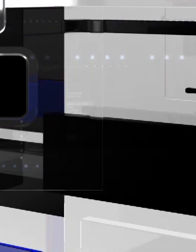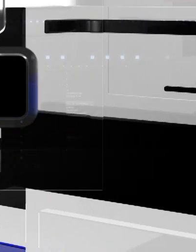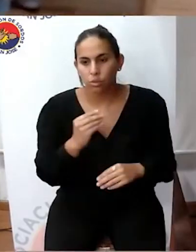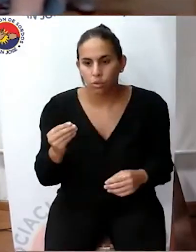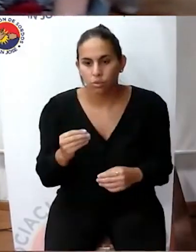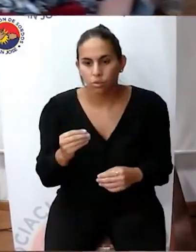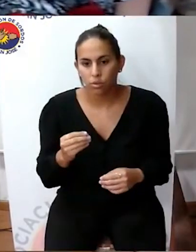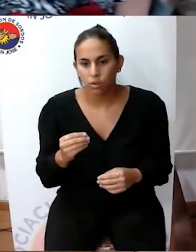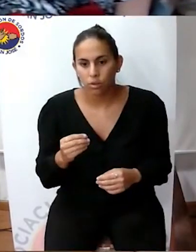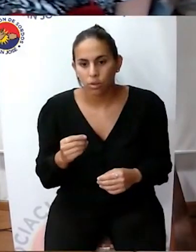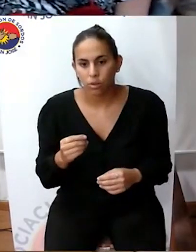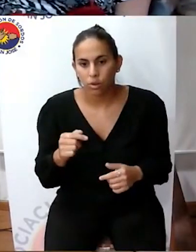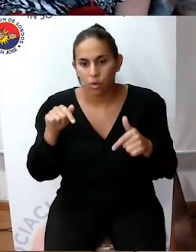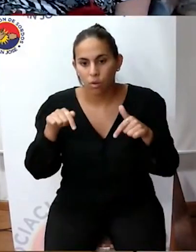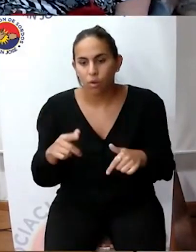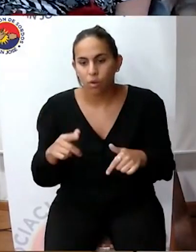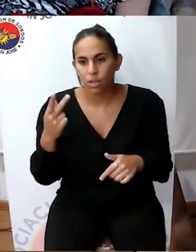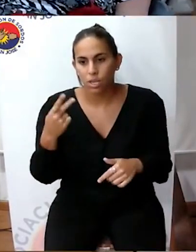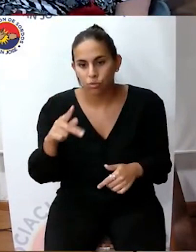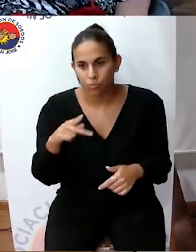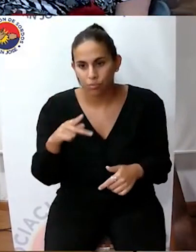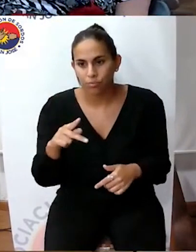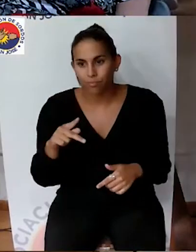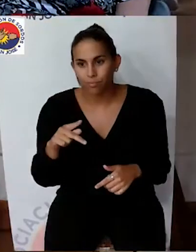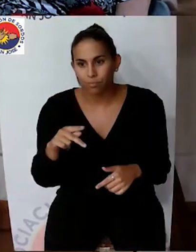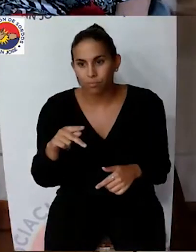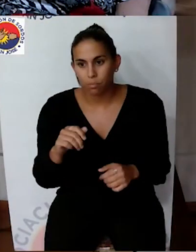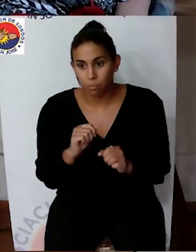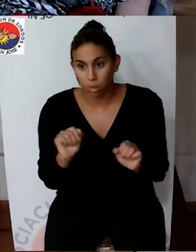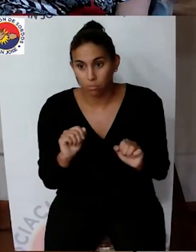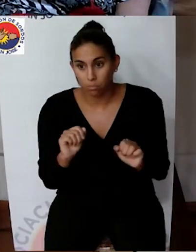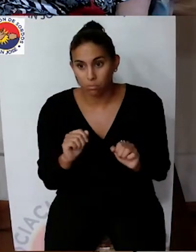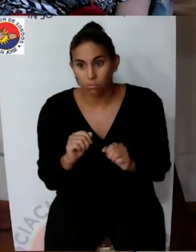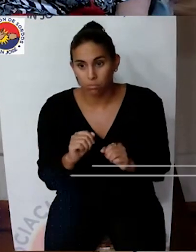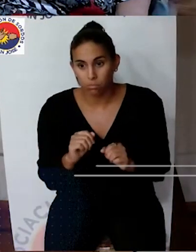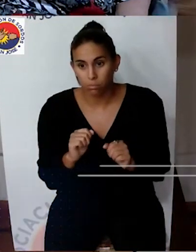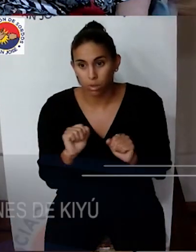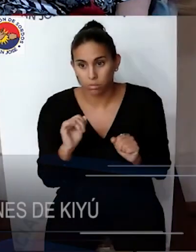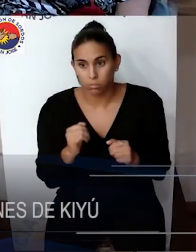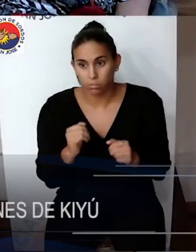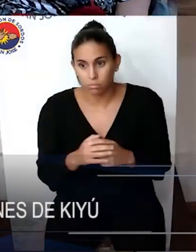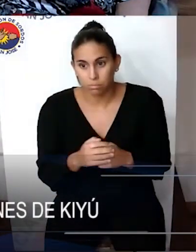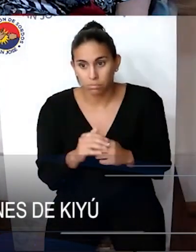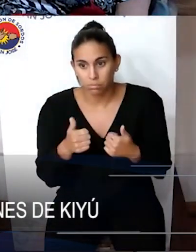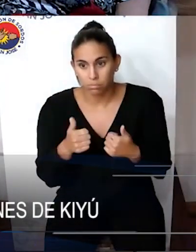Y bueno, hoy le ha tocado a Quijú, también me voy a referir a esa población.